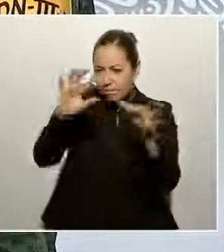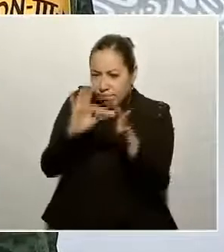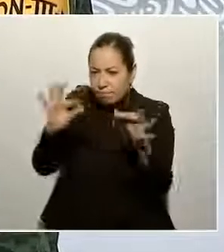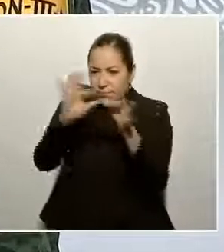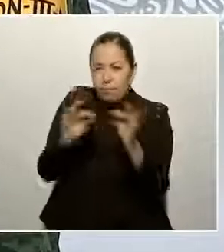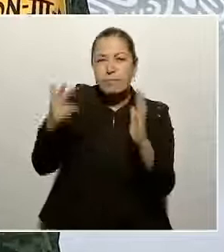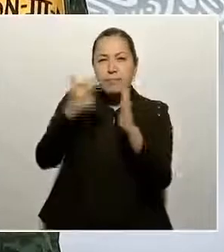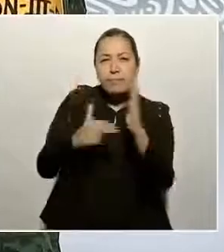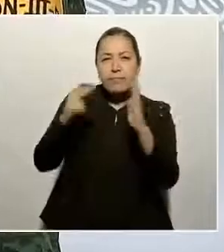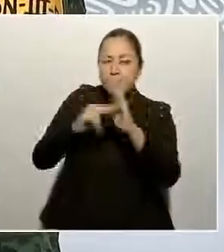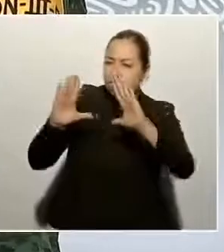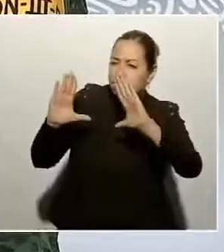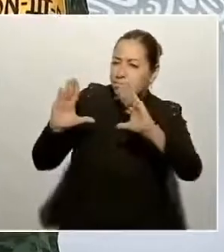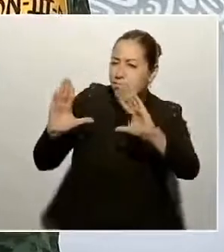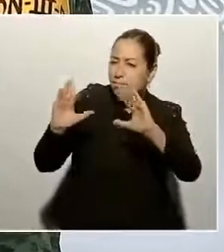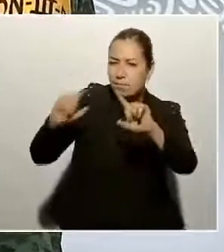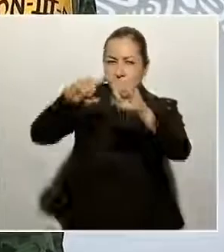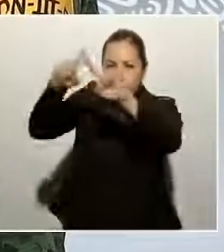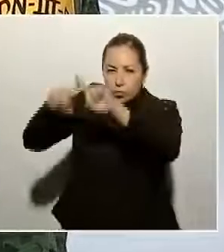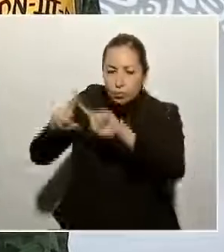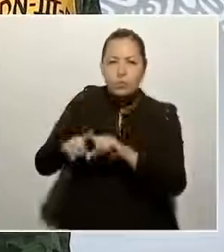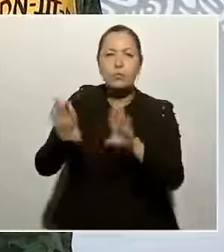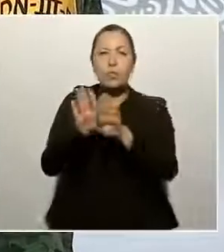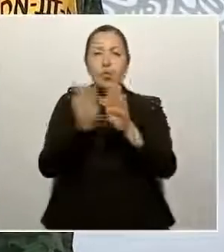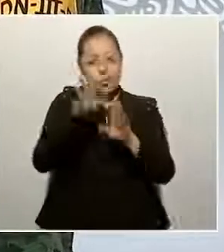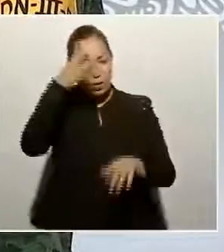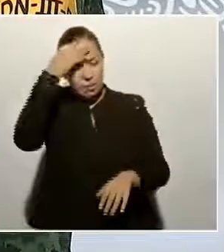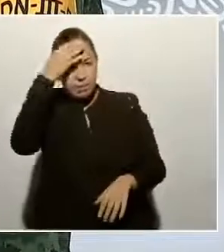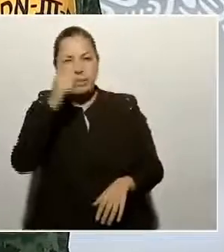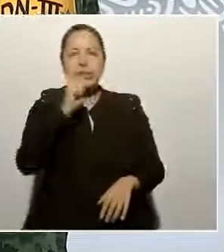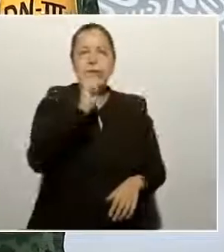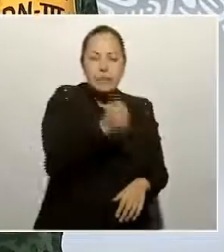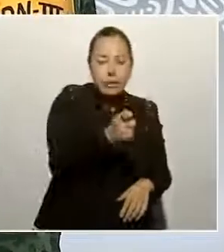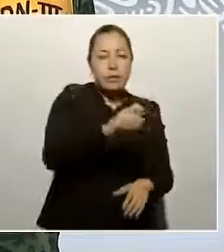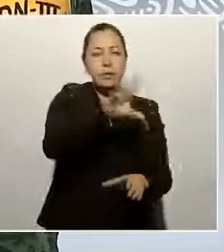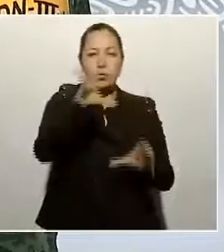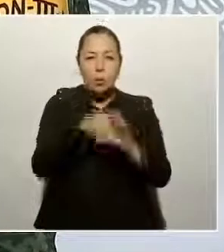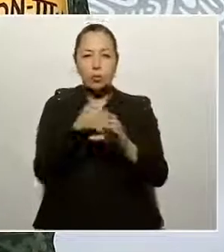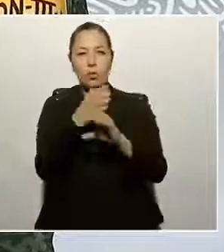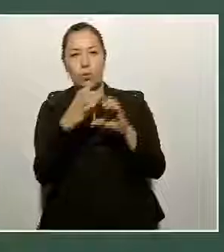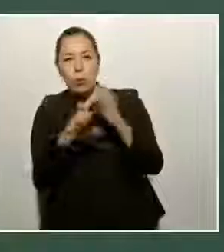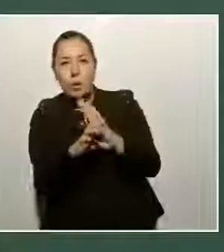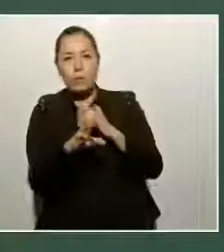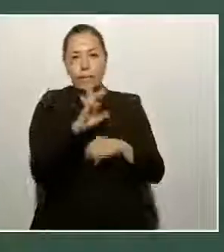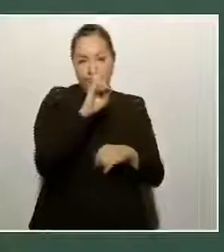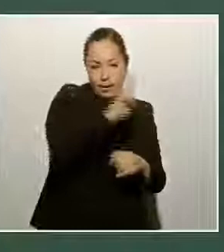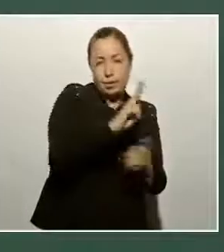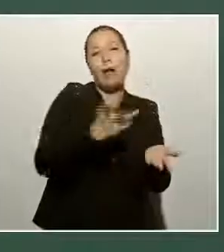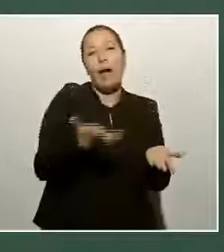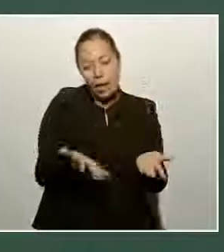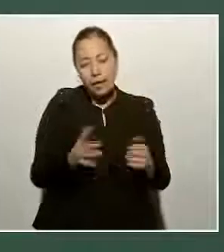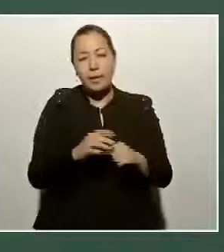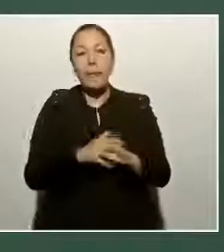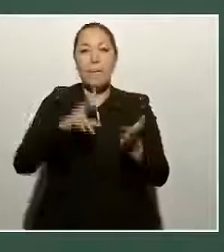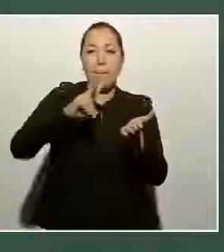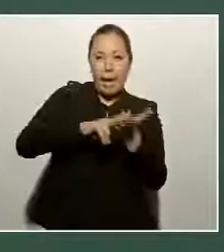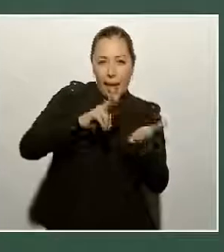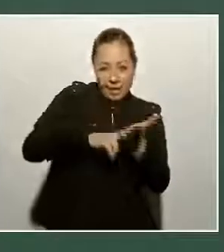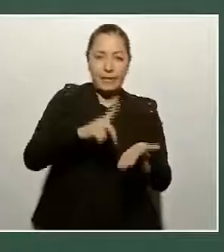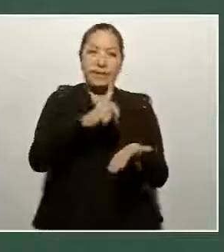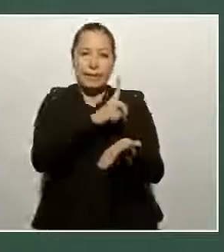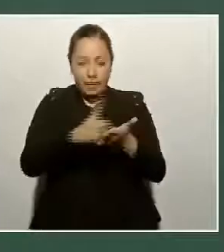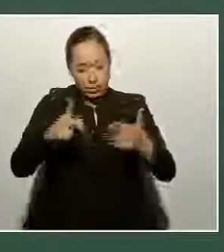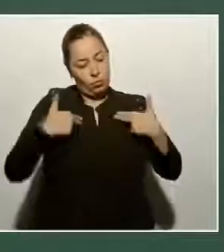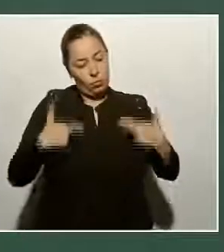que es la función policial y en materia de respeto y promoción de los derechos humanos, así como el uso de la